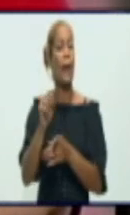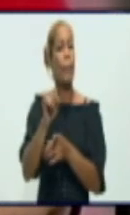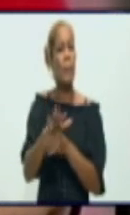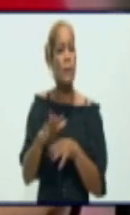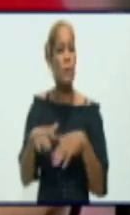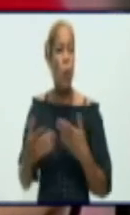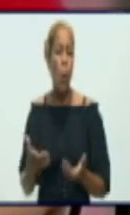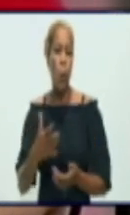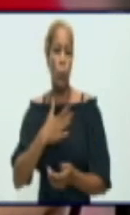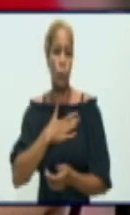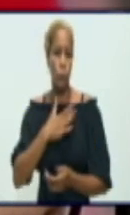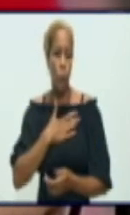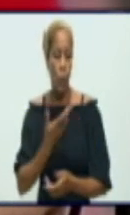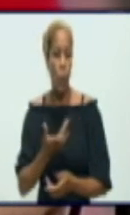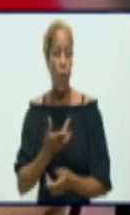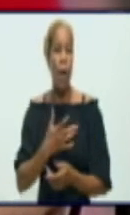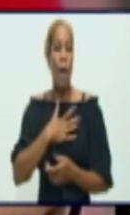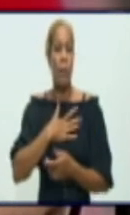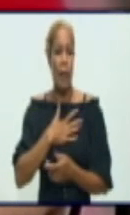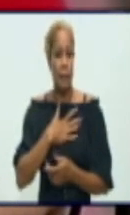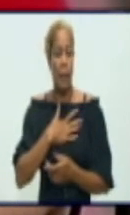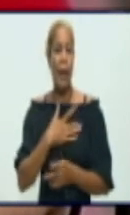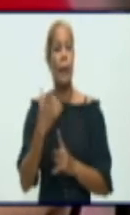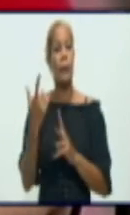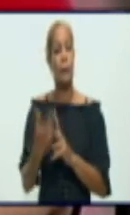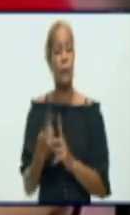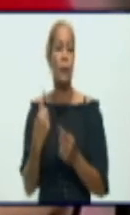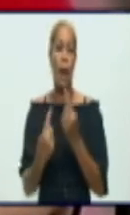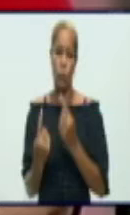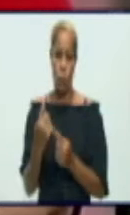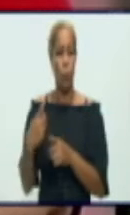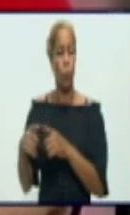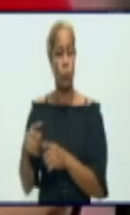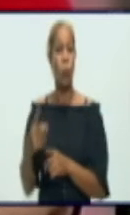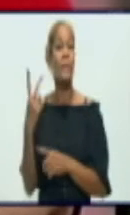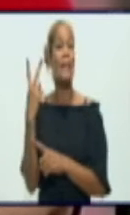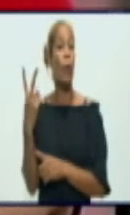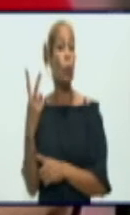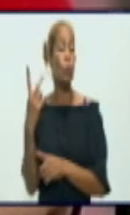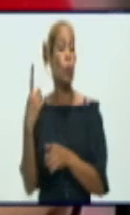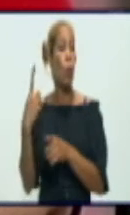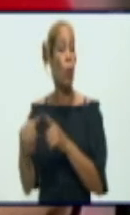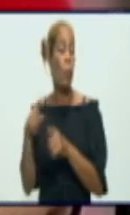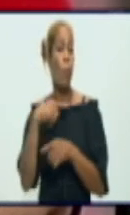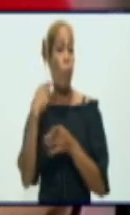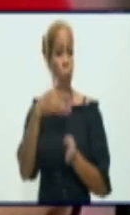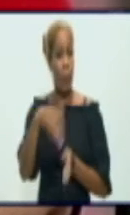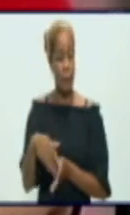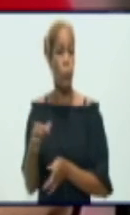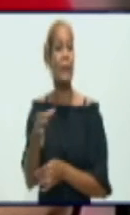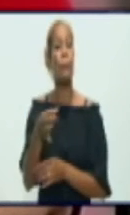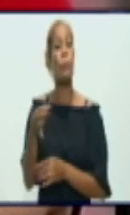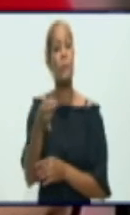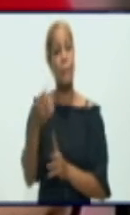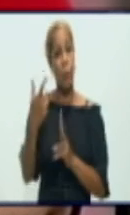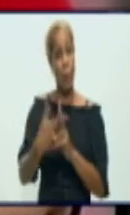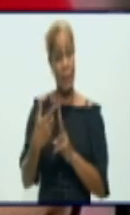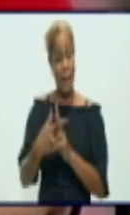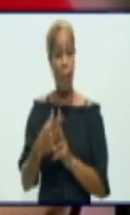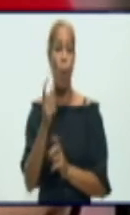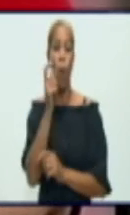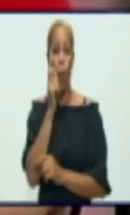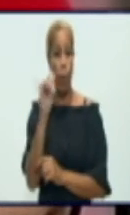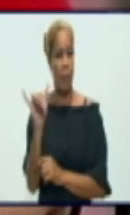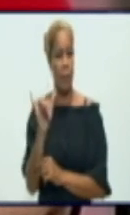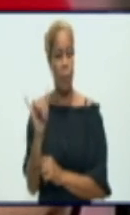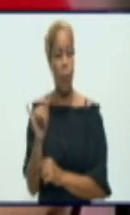cuadro de tos, falta de aire y decaimiento. El segundo fallecido masculino también del municipio de Bayamo,